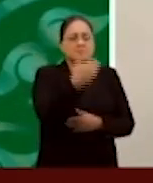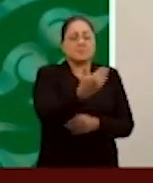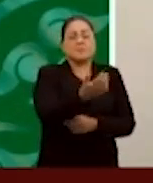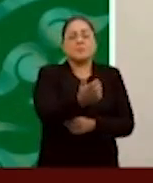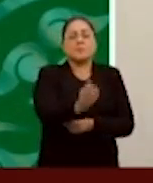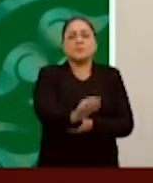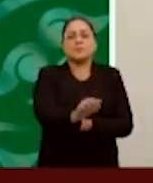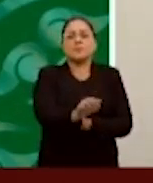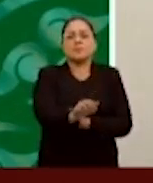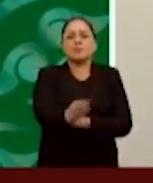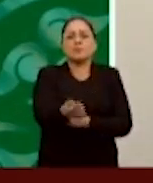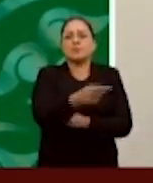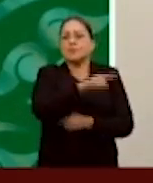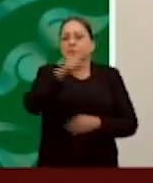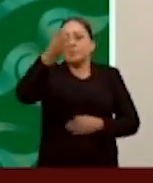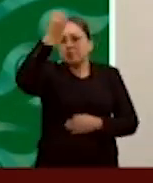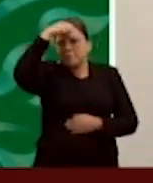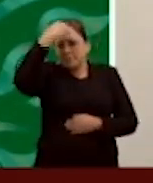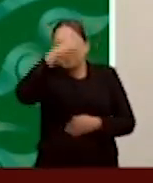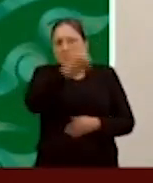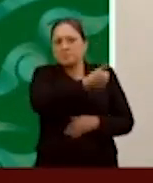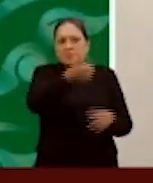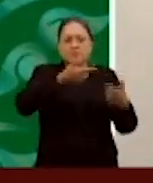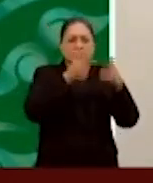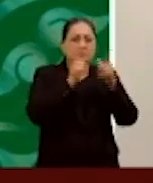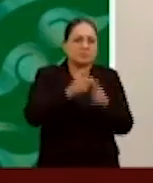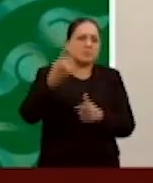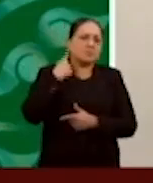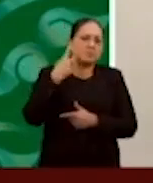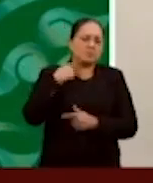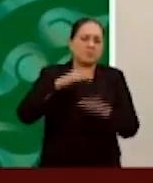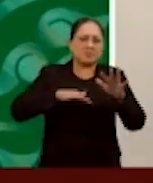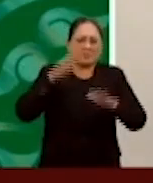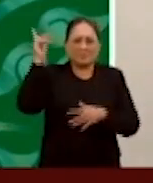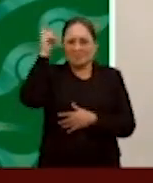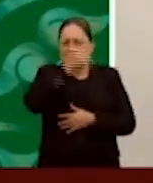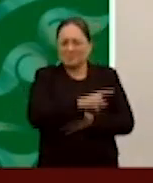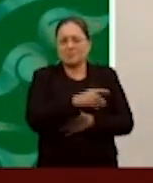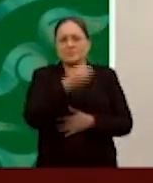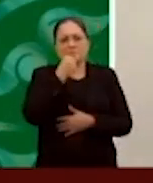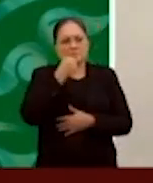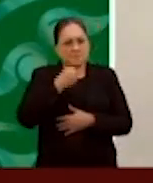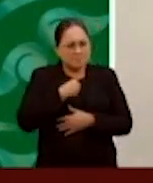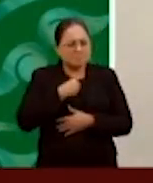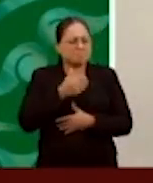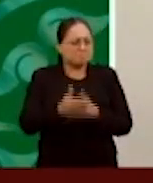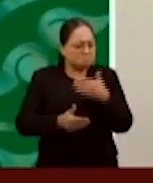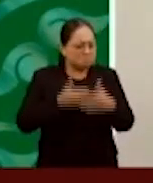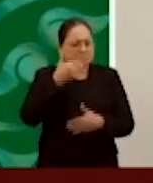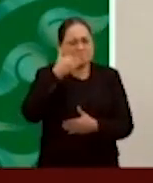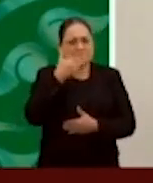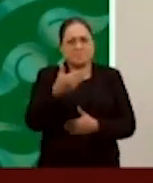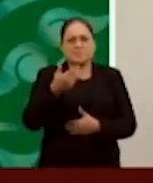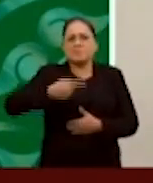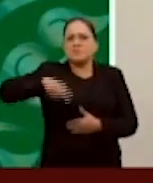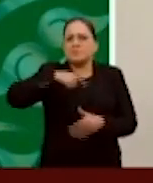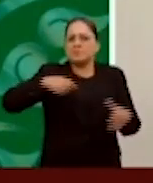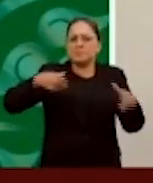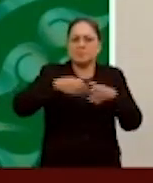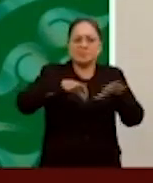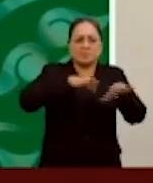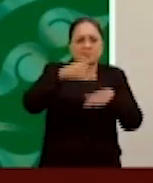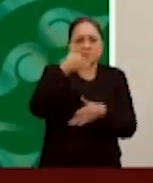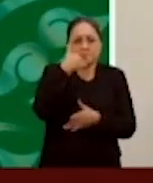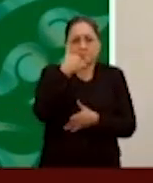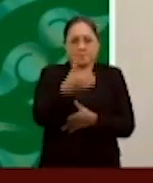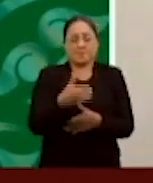diferencias ideológicas o de posiciones, a veces hasta coyunturales, fueron superadas por un buen, buen, buen trabajo de todas